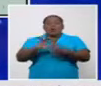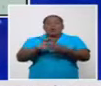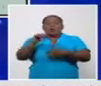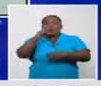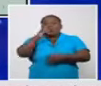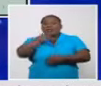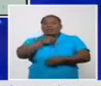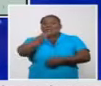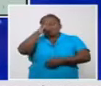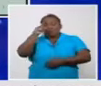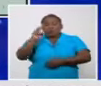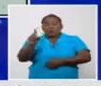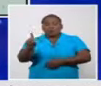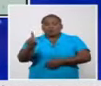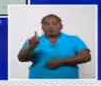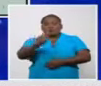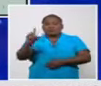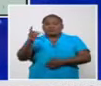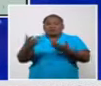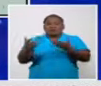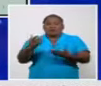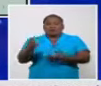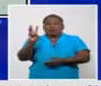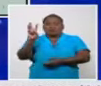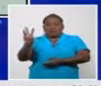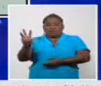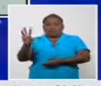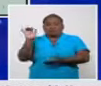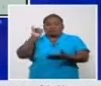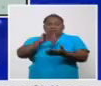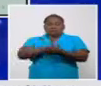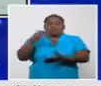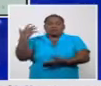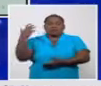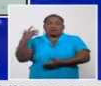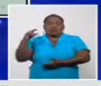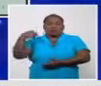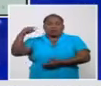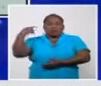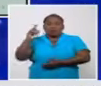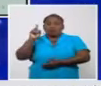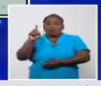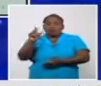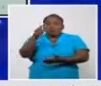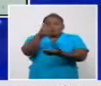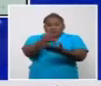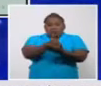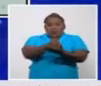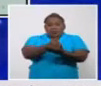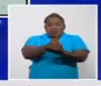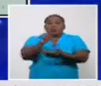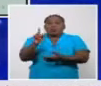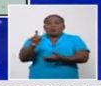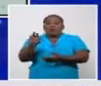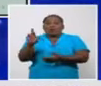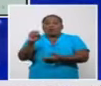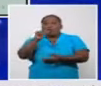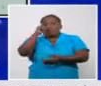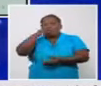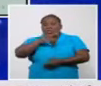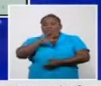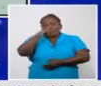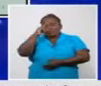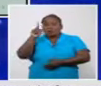Cienfuegos, tres pacientes importados en el día de ayer. Uno de Cienfuegos, al igual que uno de Rodas y uno de